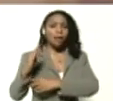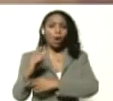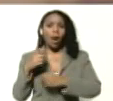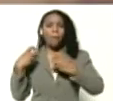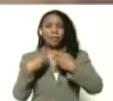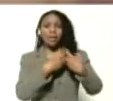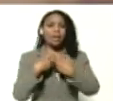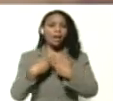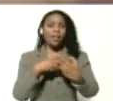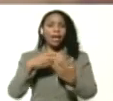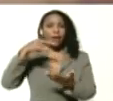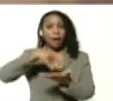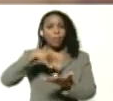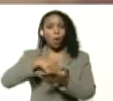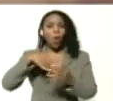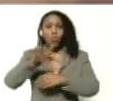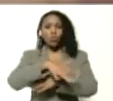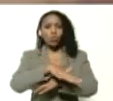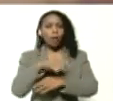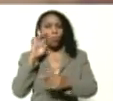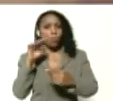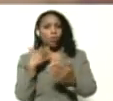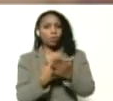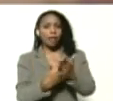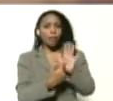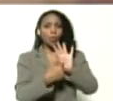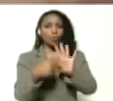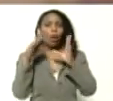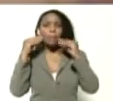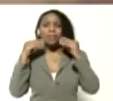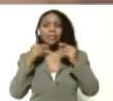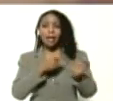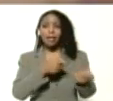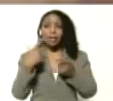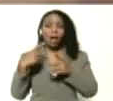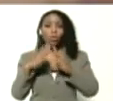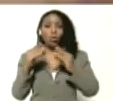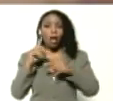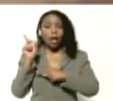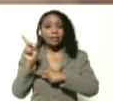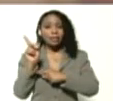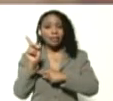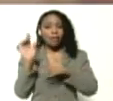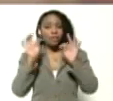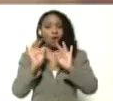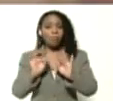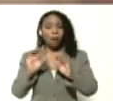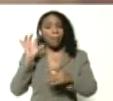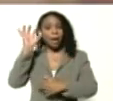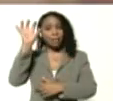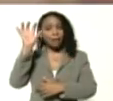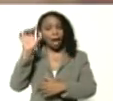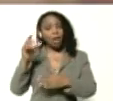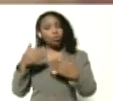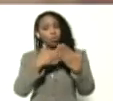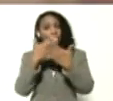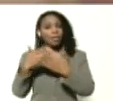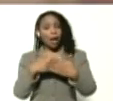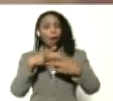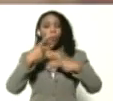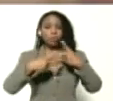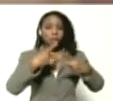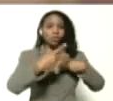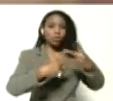Carabobo, donde mostraremos las experiencias que ha llevado toda la Juventud Patriótica Estudiantil en los congresos